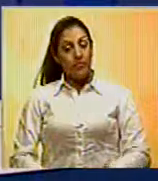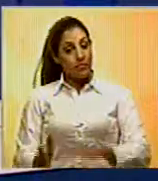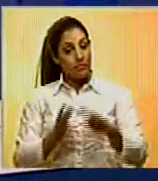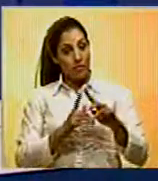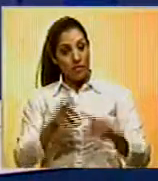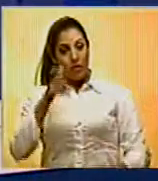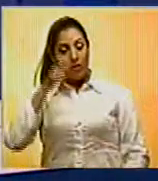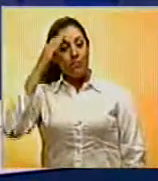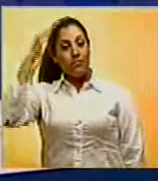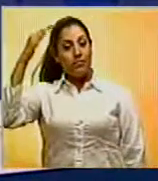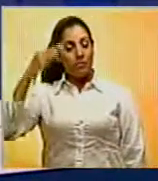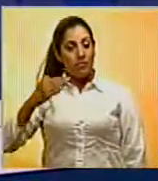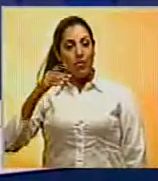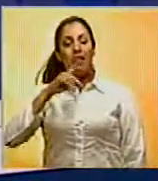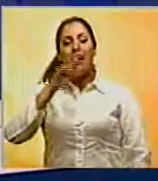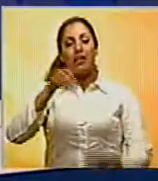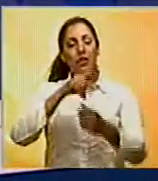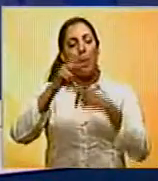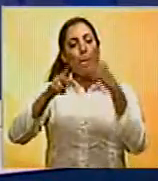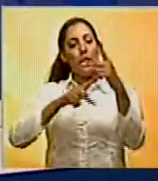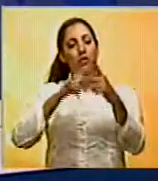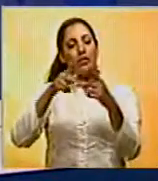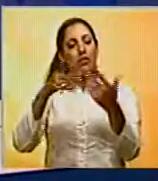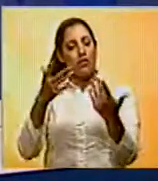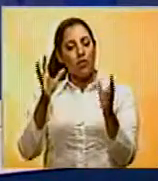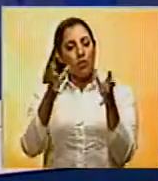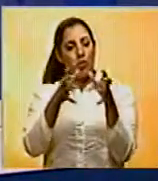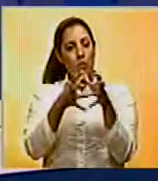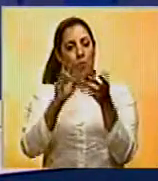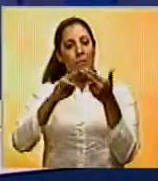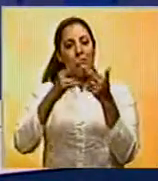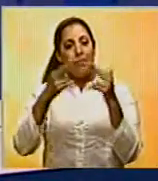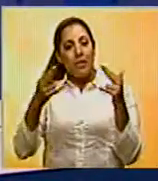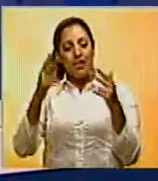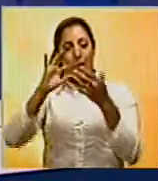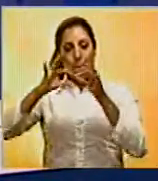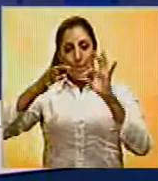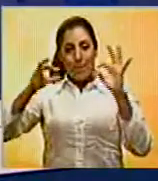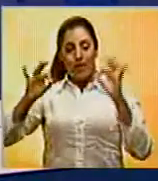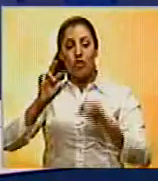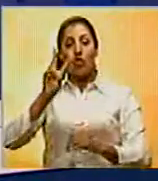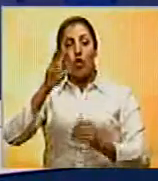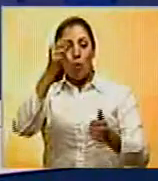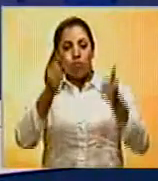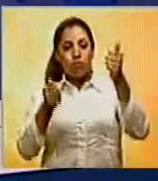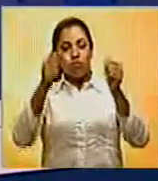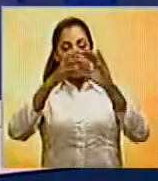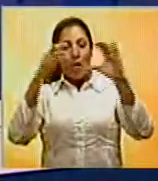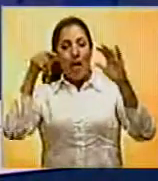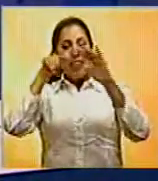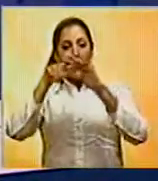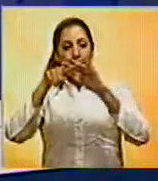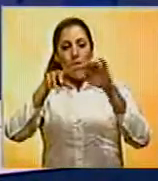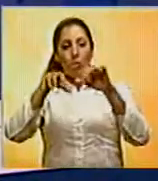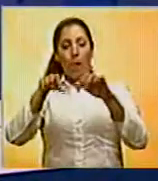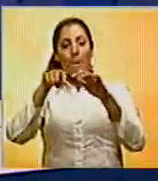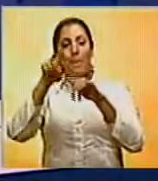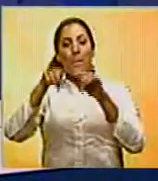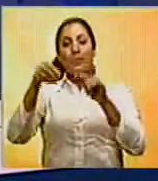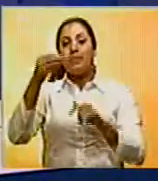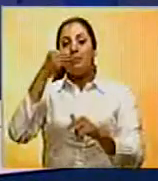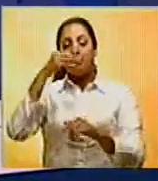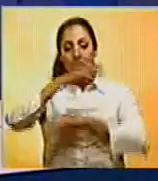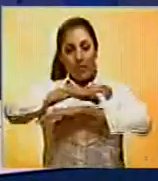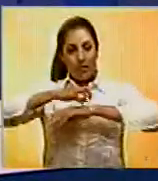La Guardia Nacional incautó durante un procedimiento en el sector La Paz de El Paraíso dos gandolas con productos de primera necesidad y comida